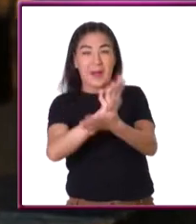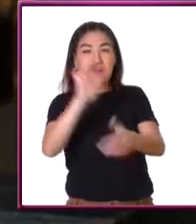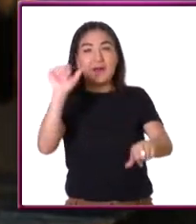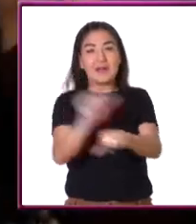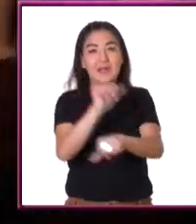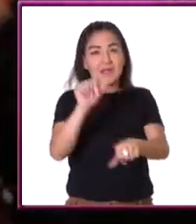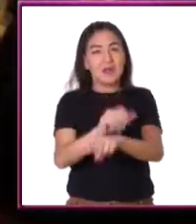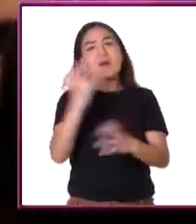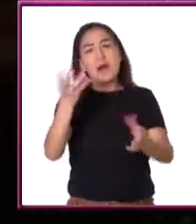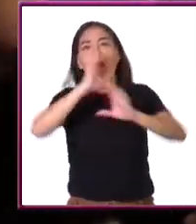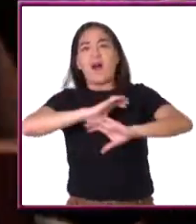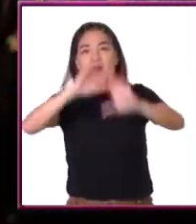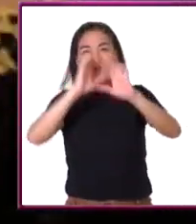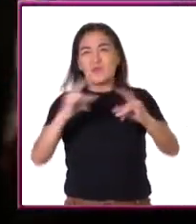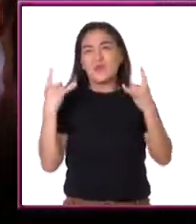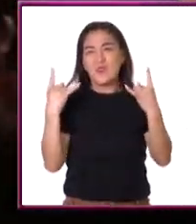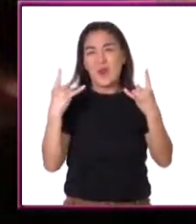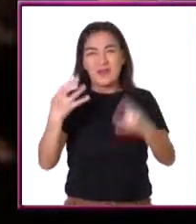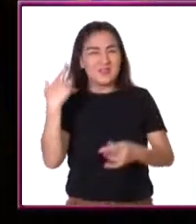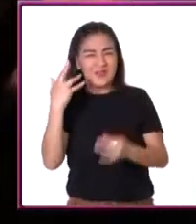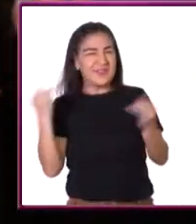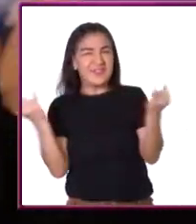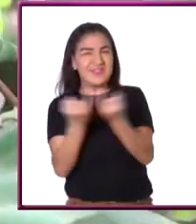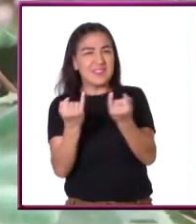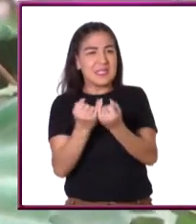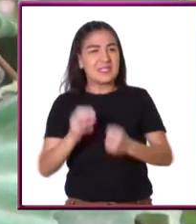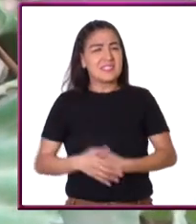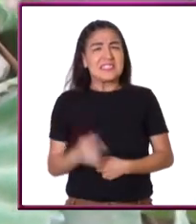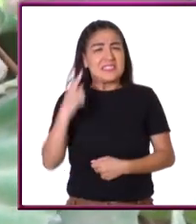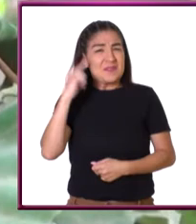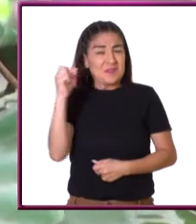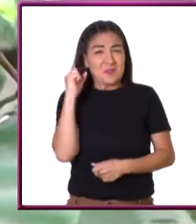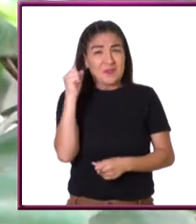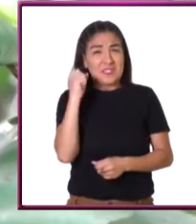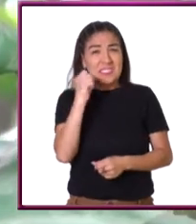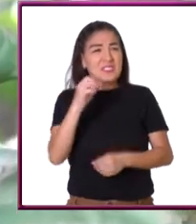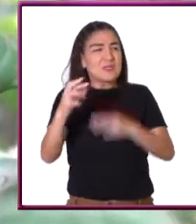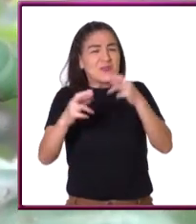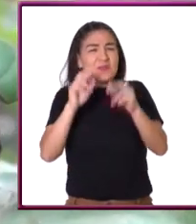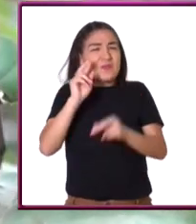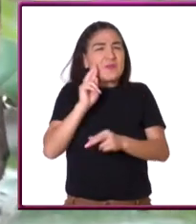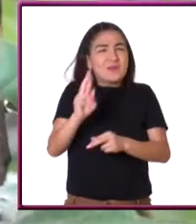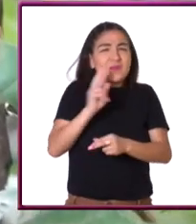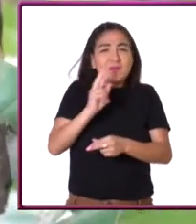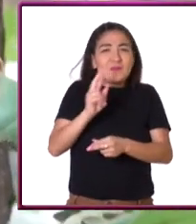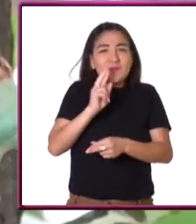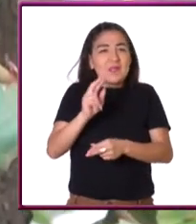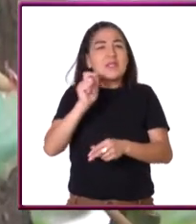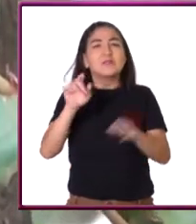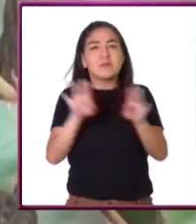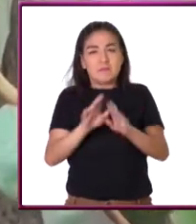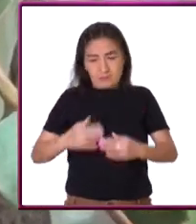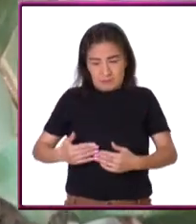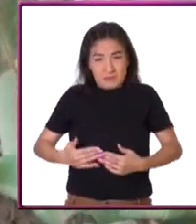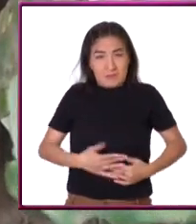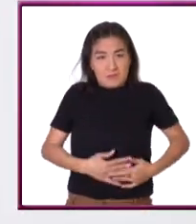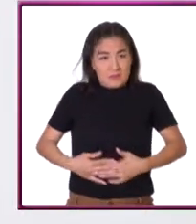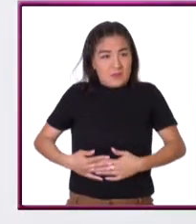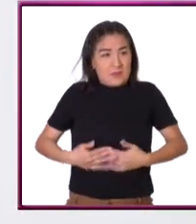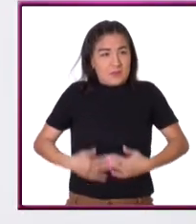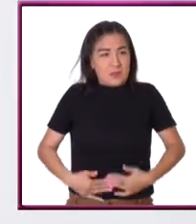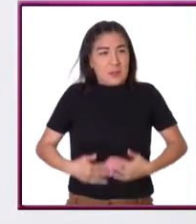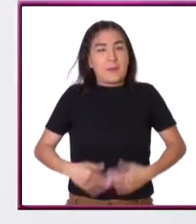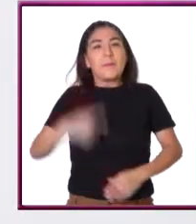claxon de coche o de un concierto de rock. Este escándalo lo hacen con ayuda de unas membranas en su abdomen